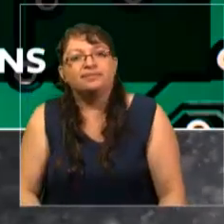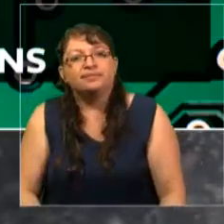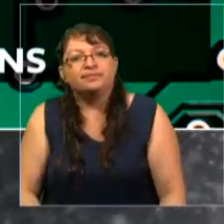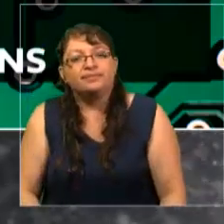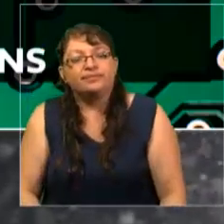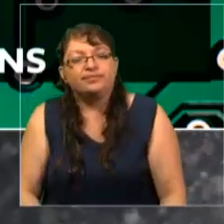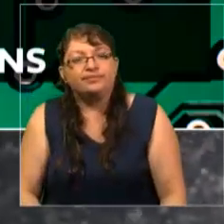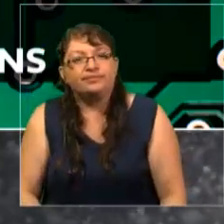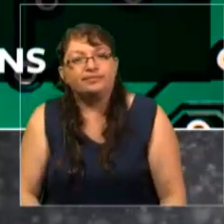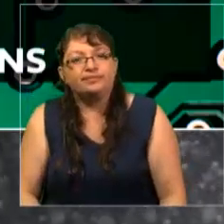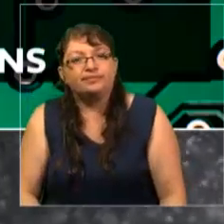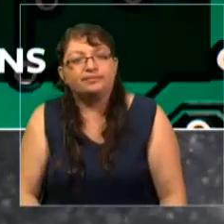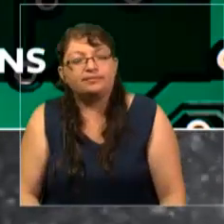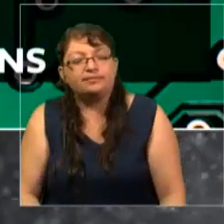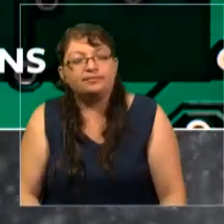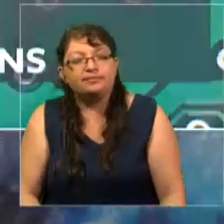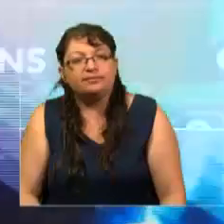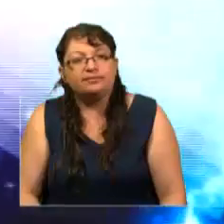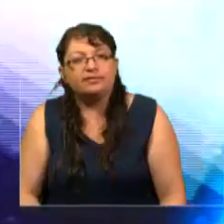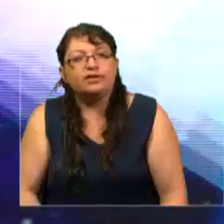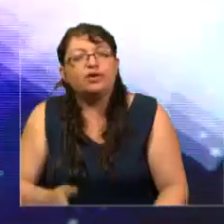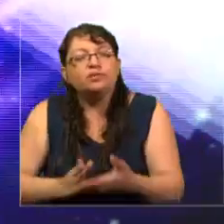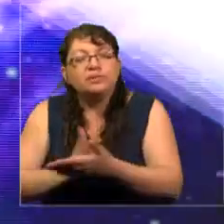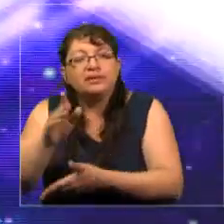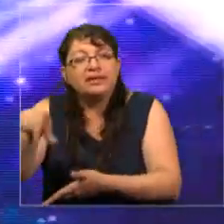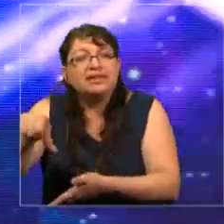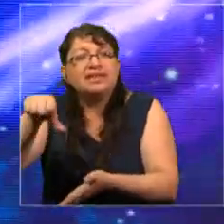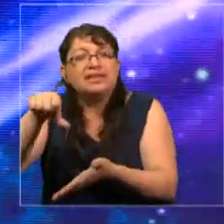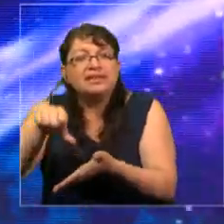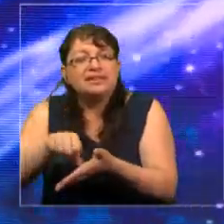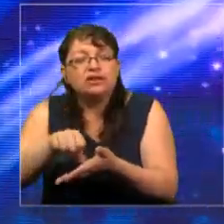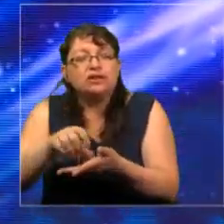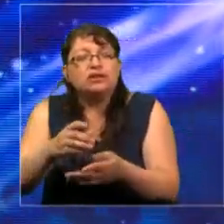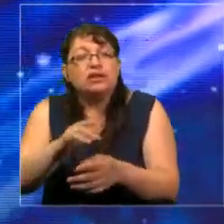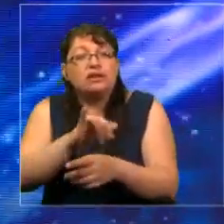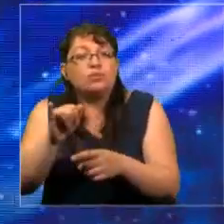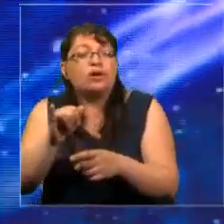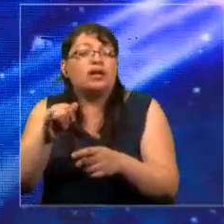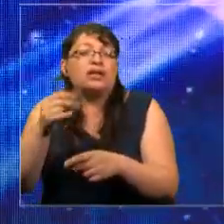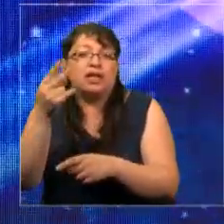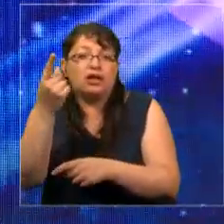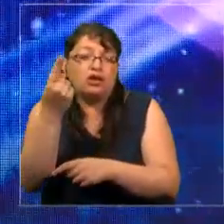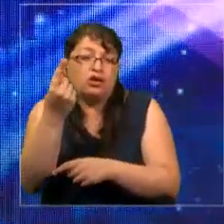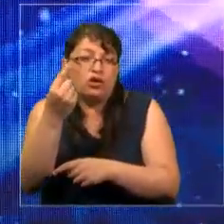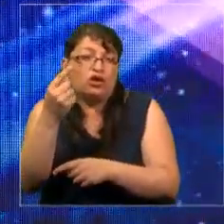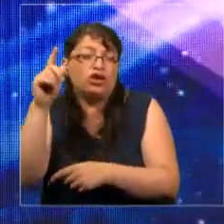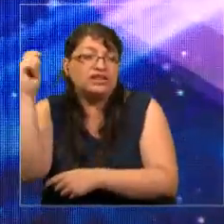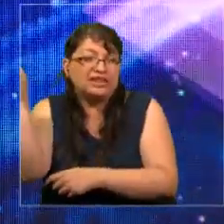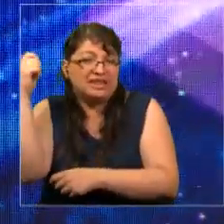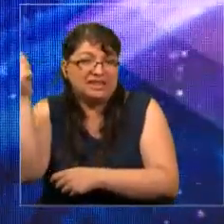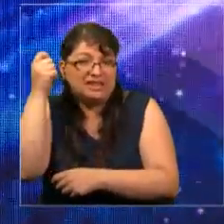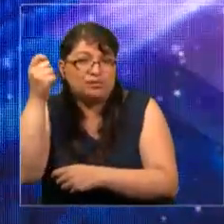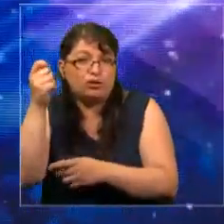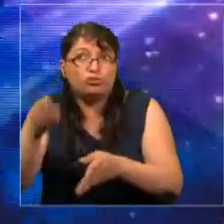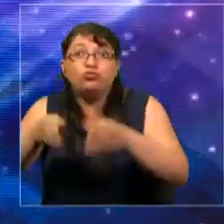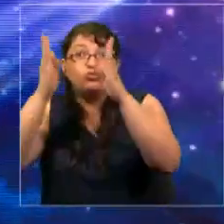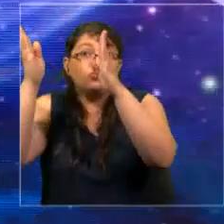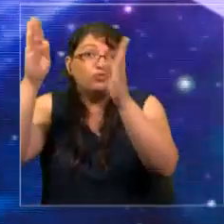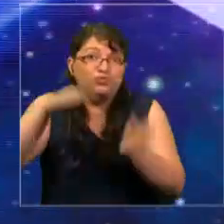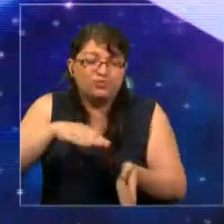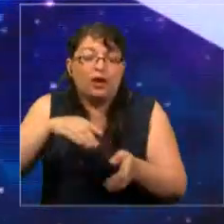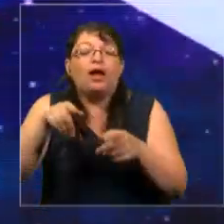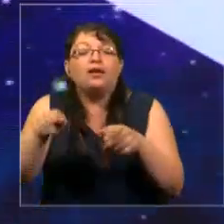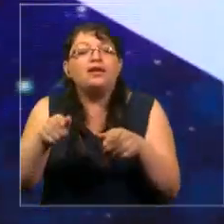corazones y cerebros post-11 de septiembre y usa las mismas herramientas y técnicas sobre los